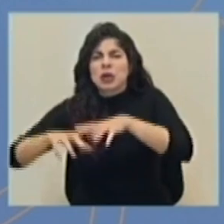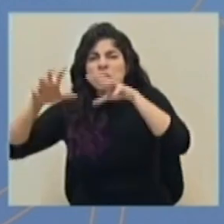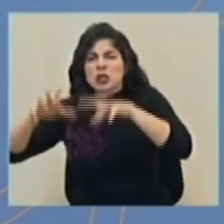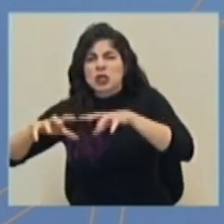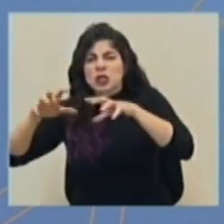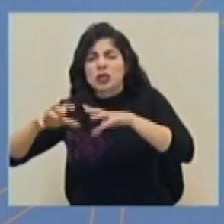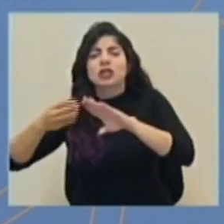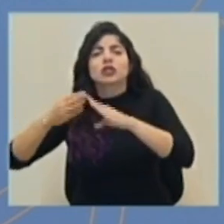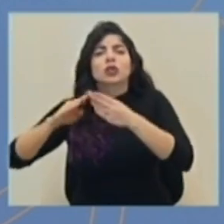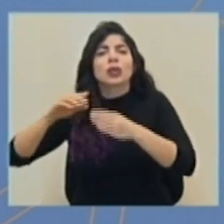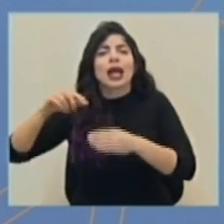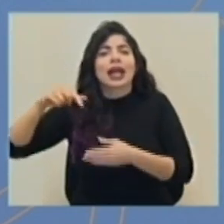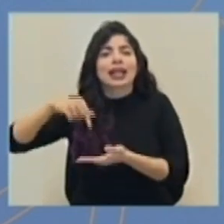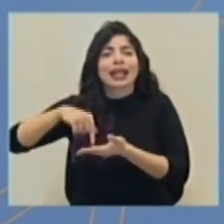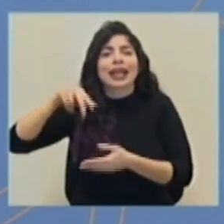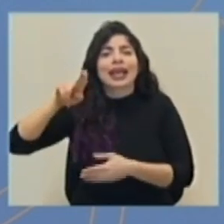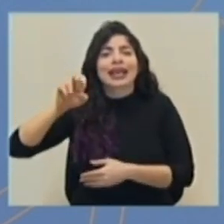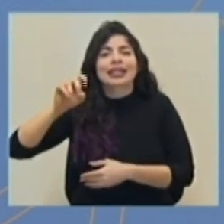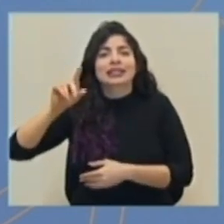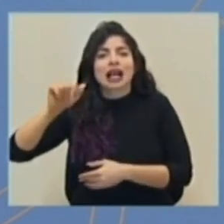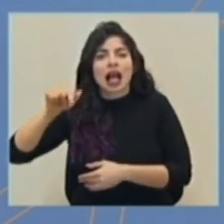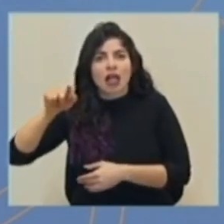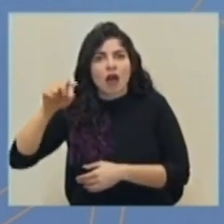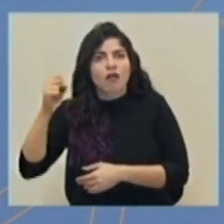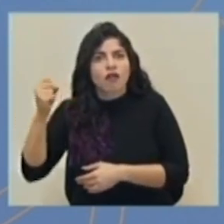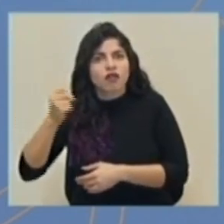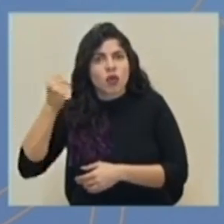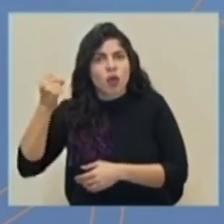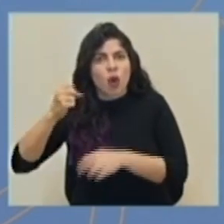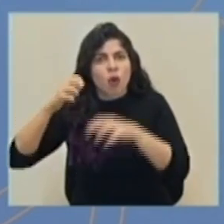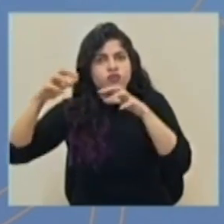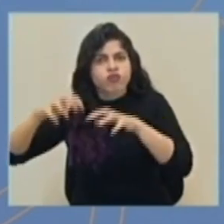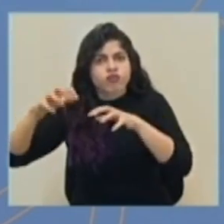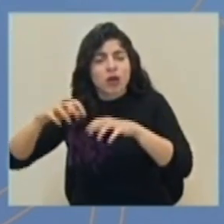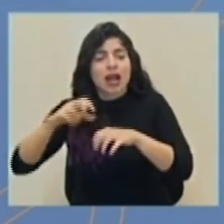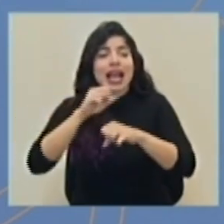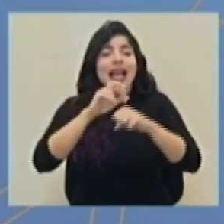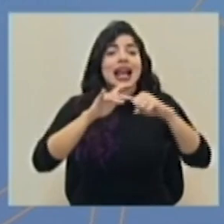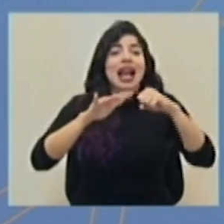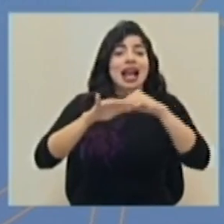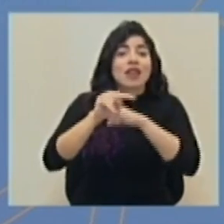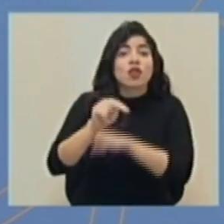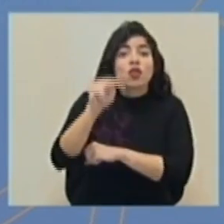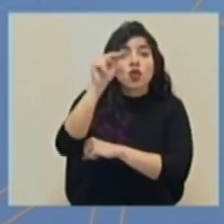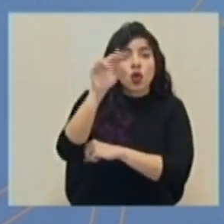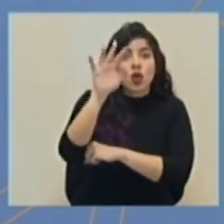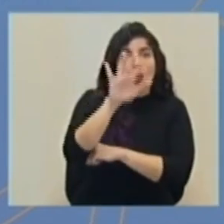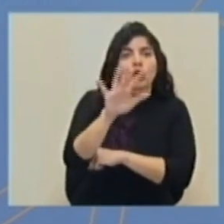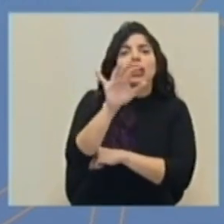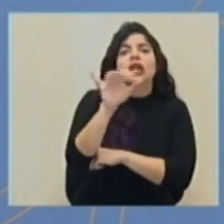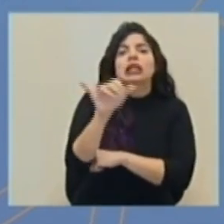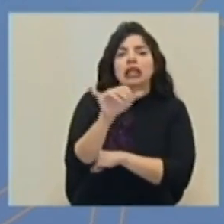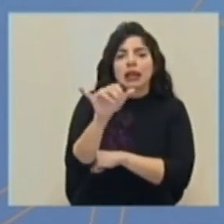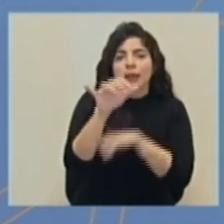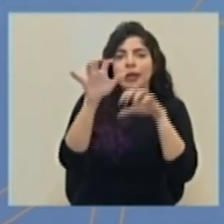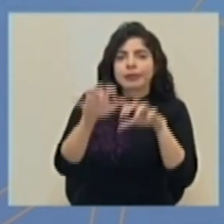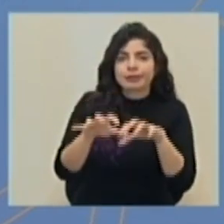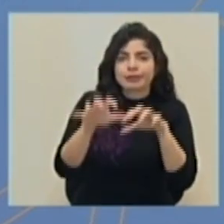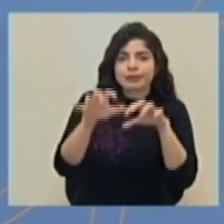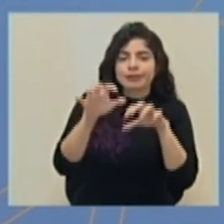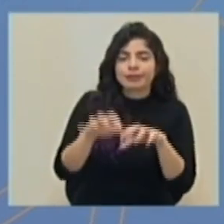Ciudad Quesada, y como podemos observar en la parte de Caribe Norte, también tuvimos algunas precipitaciones.